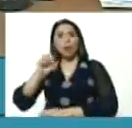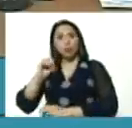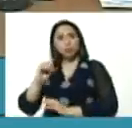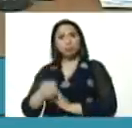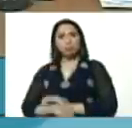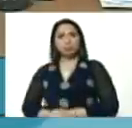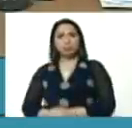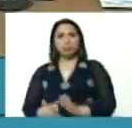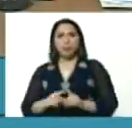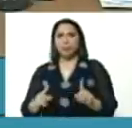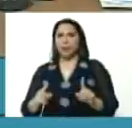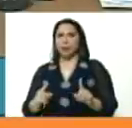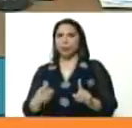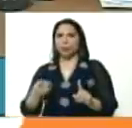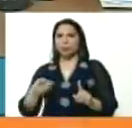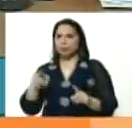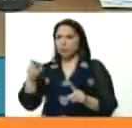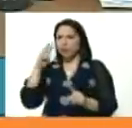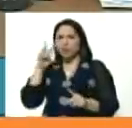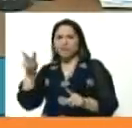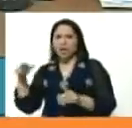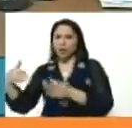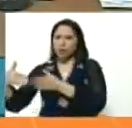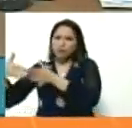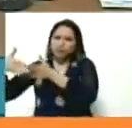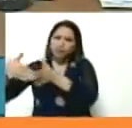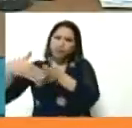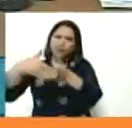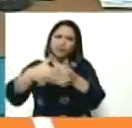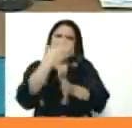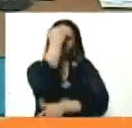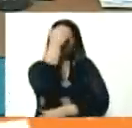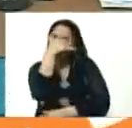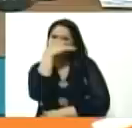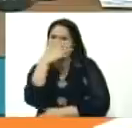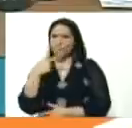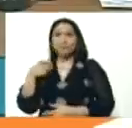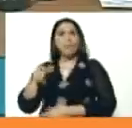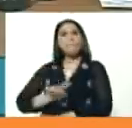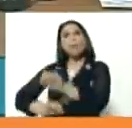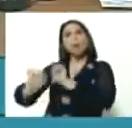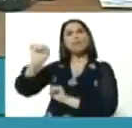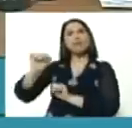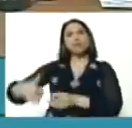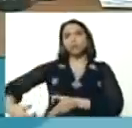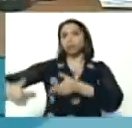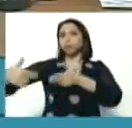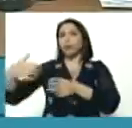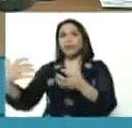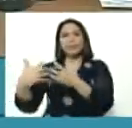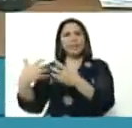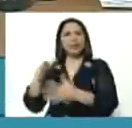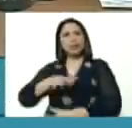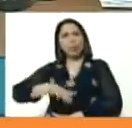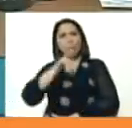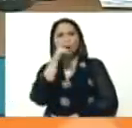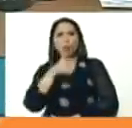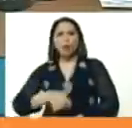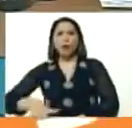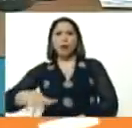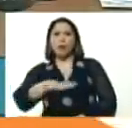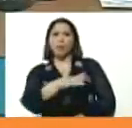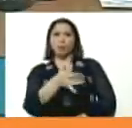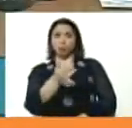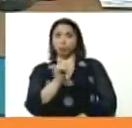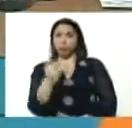Y se desdoblaron y pasaron a la ofensiva ahí, de la lucha armada, de la guerra de todo el pueblo, ahí en